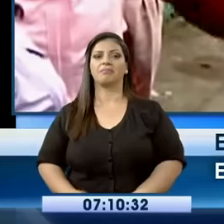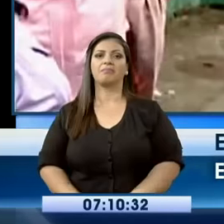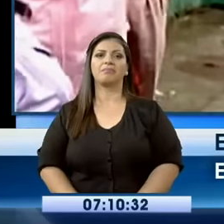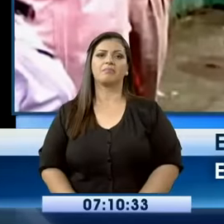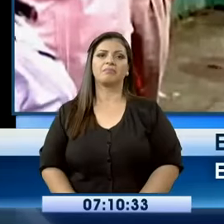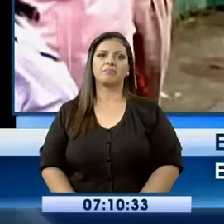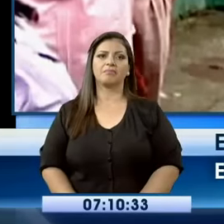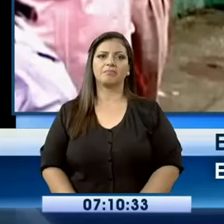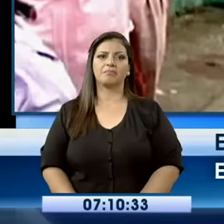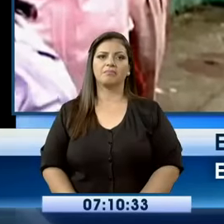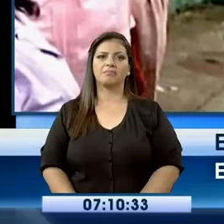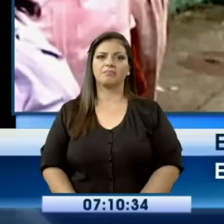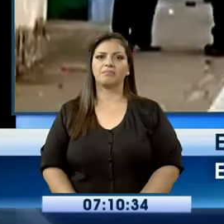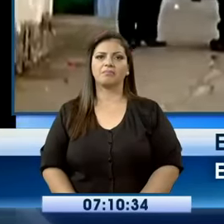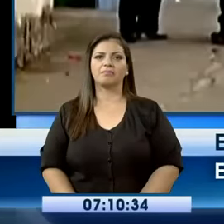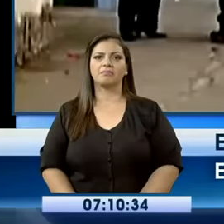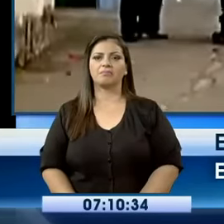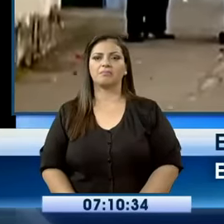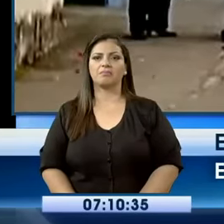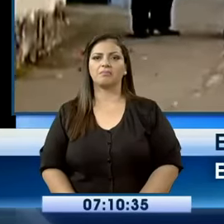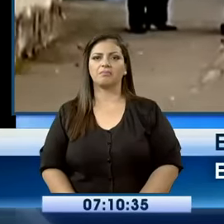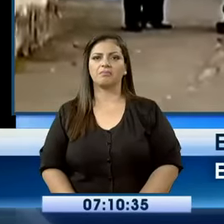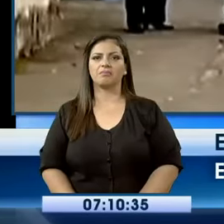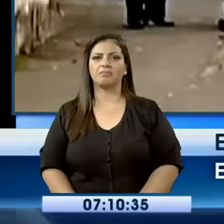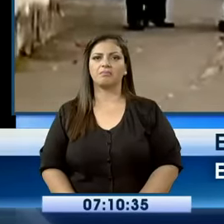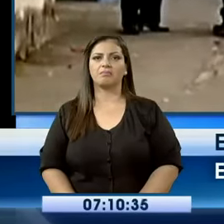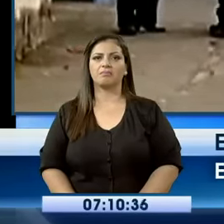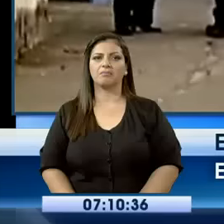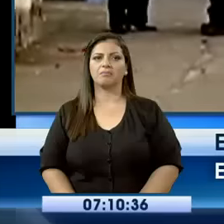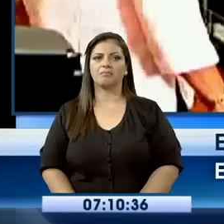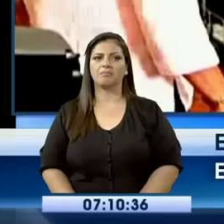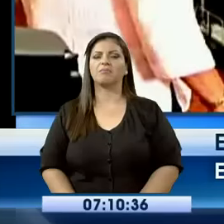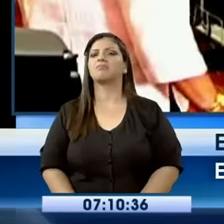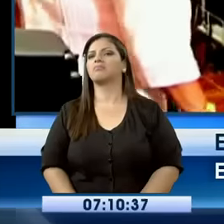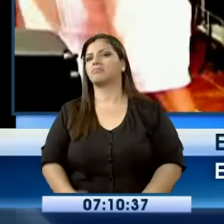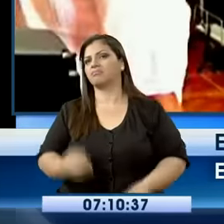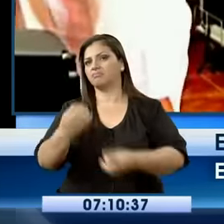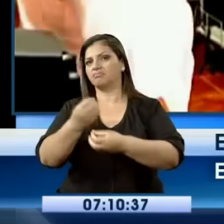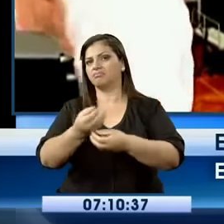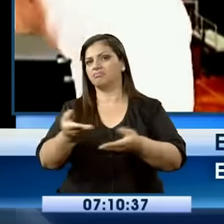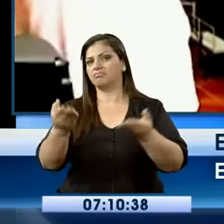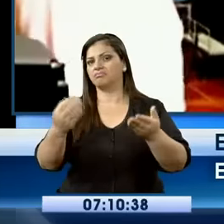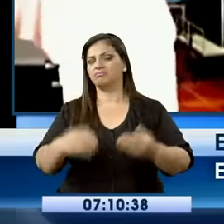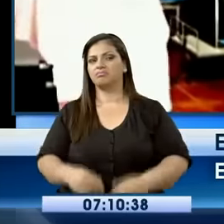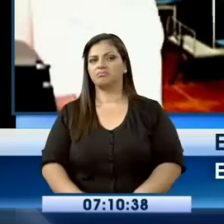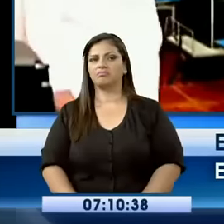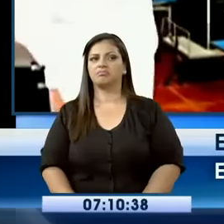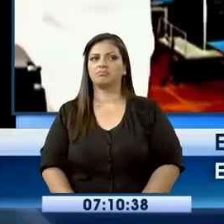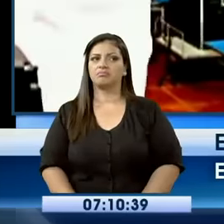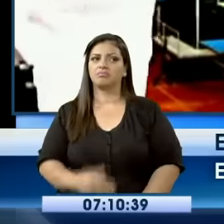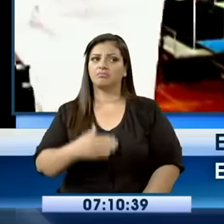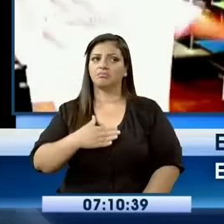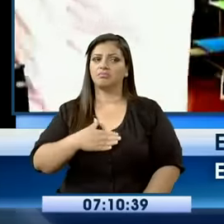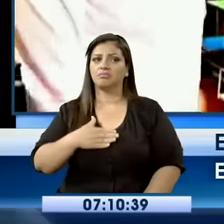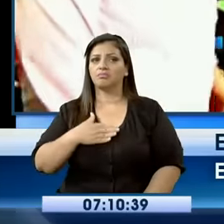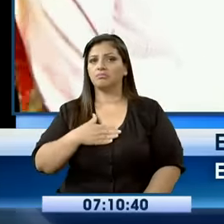volver a... A insistir. O me permito en insistir. Busquen por dentro.